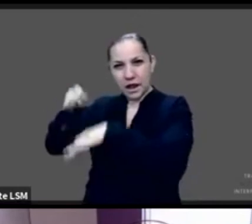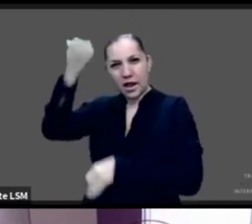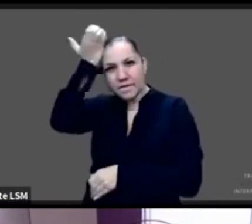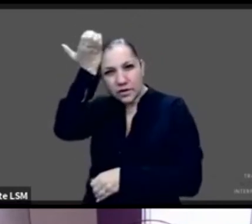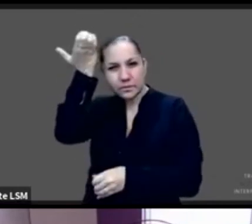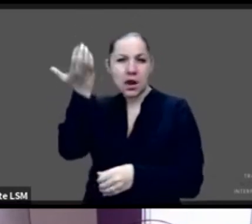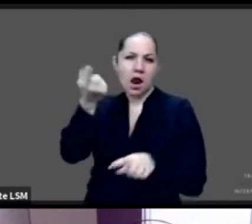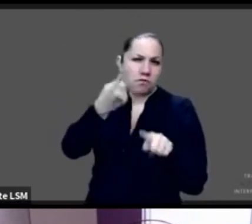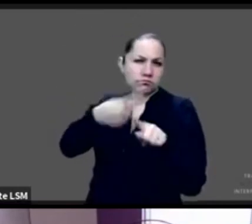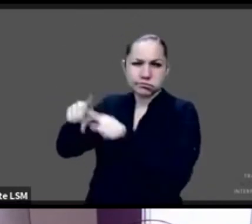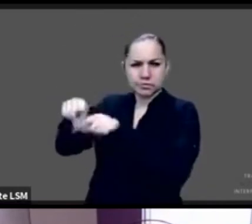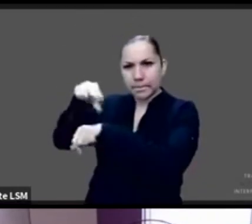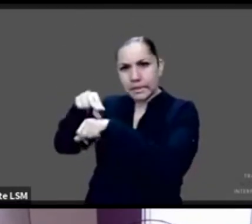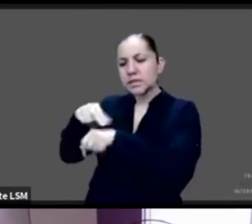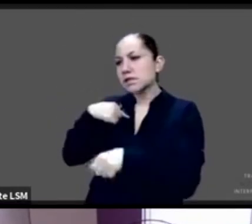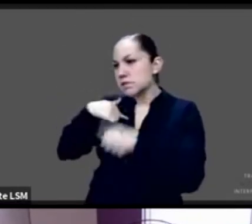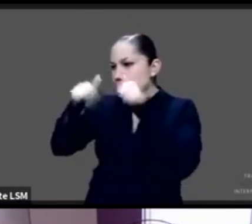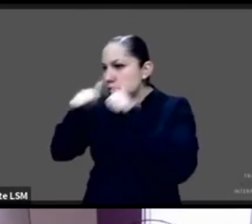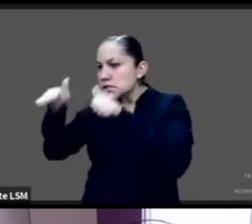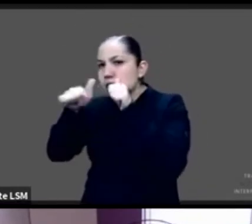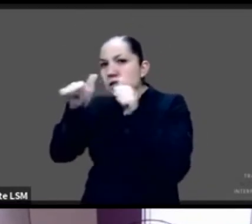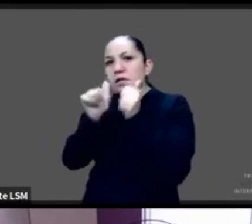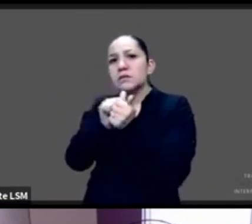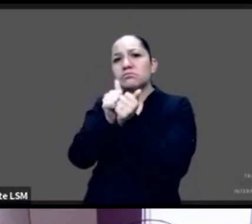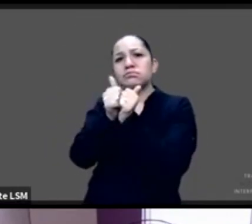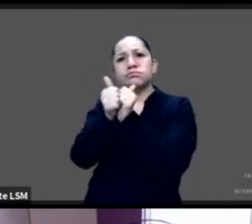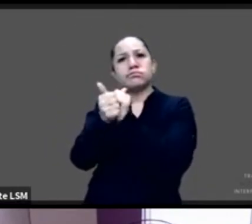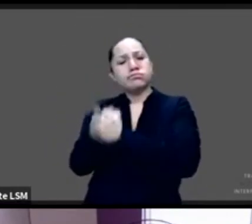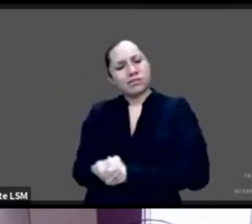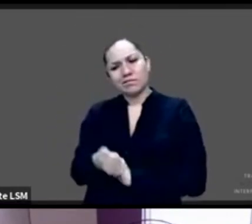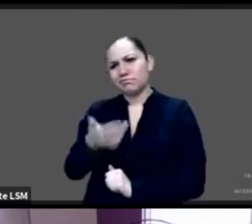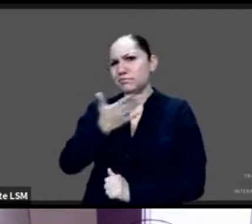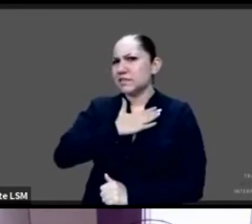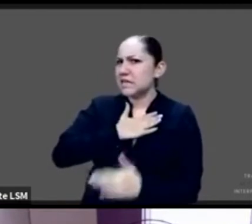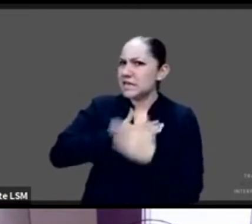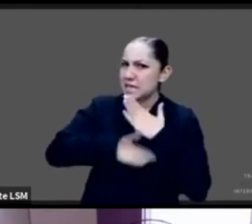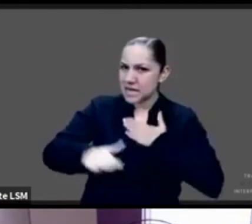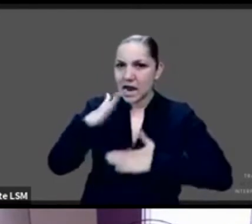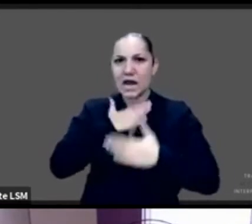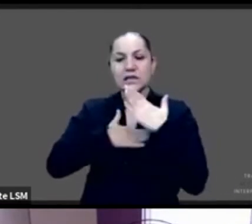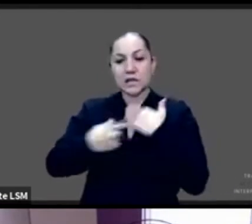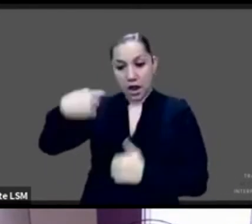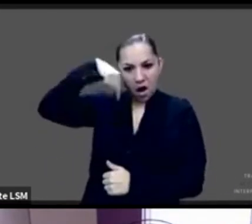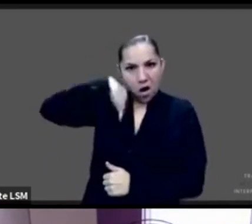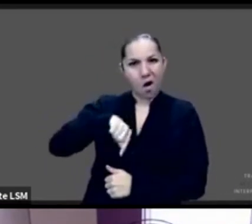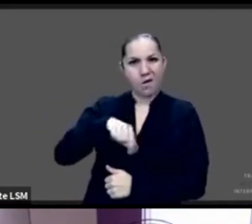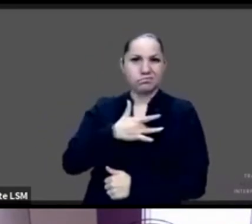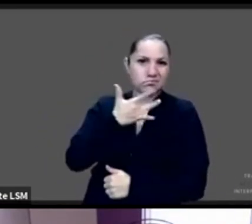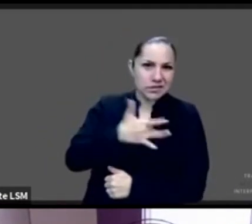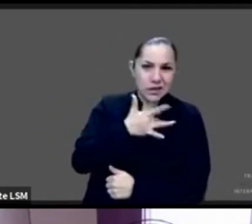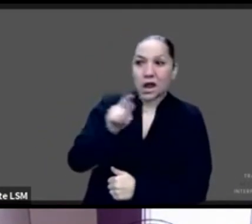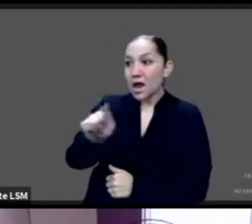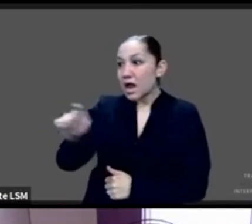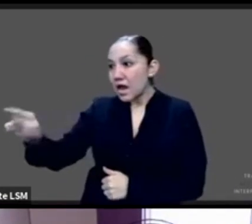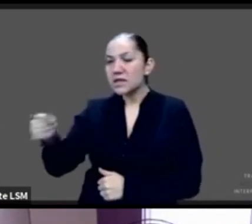cansancio, mucho más, pues como algunas consecuencias emocionales, ¿no? Porque los niños estaban, todos los niños, las niñas,